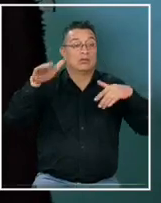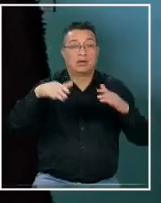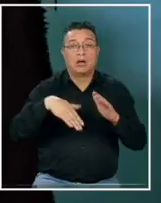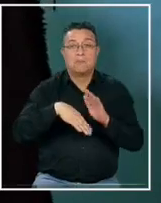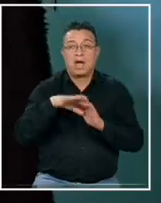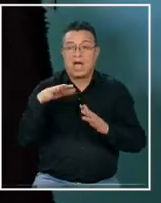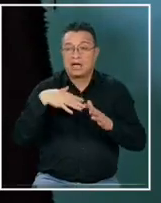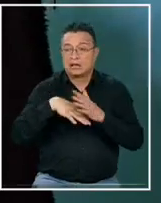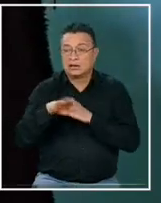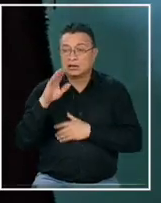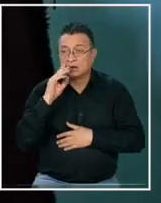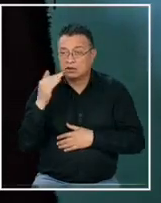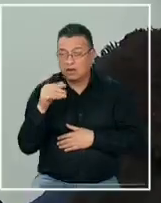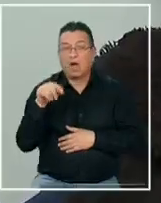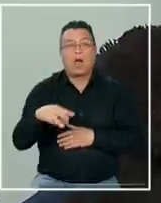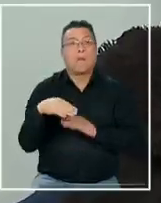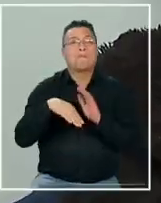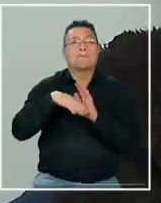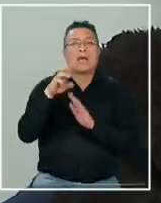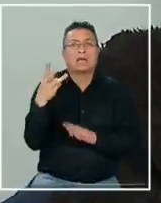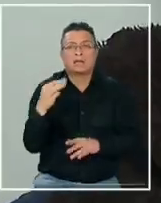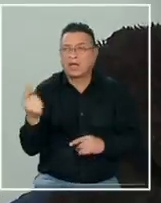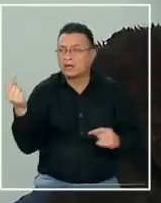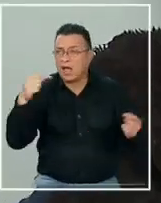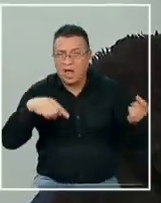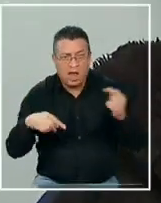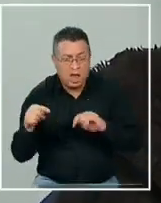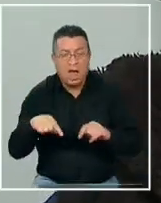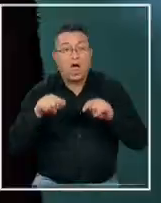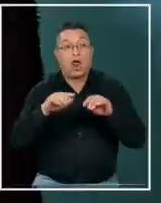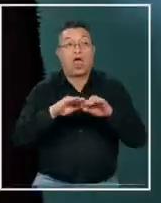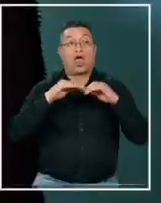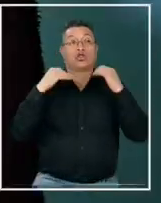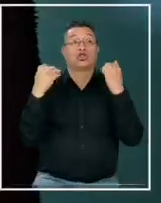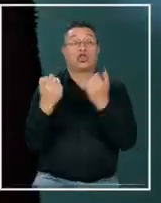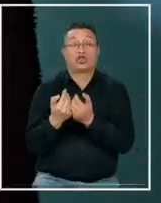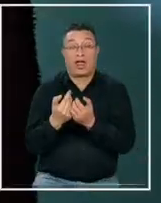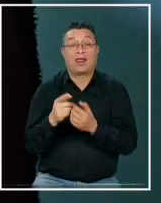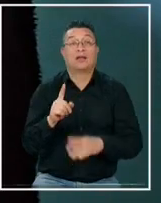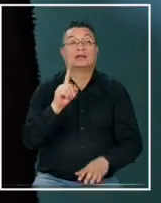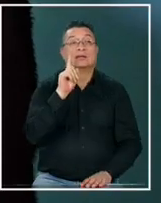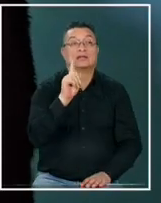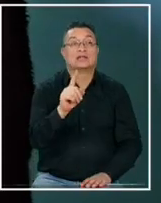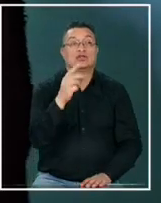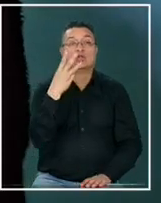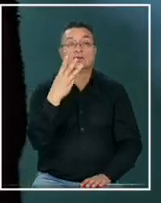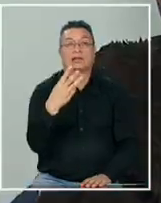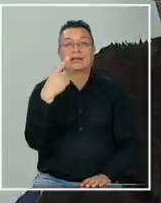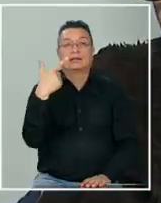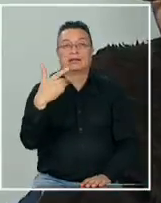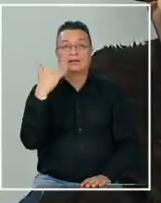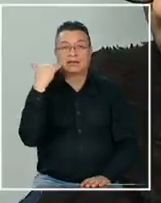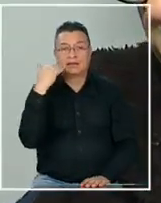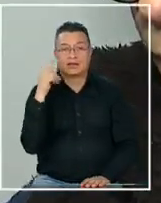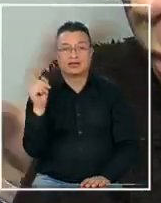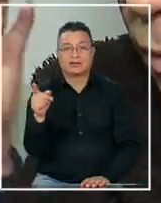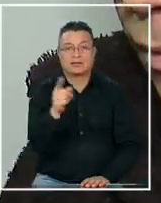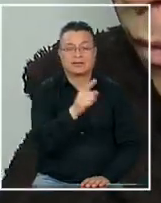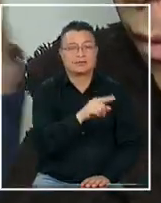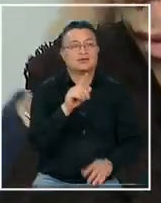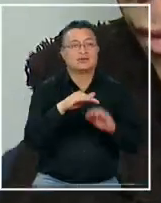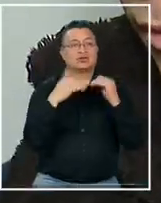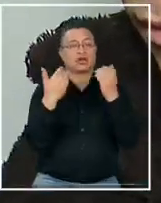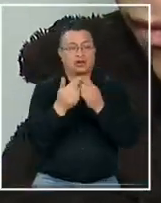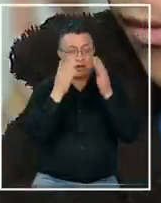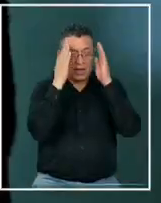15 niños y después llegaron más de 30 niños y ahora tenemos un total de académicos de 137 niños y un total que se